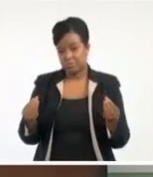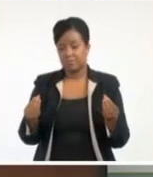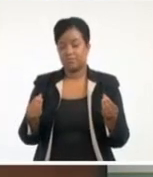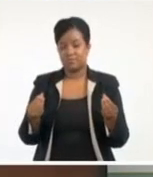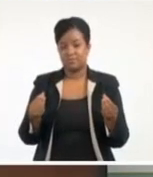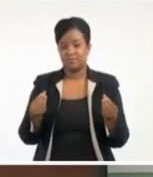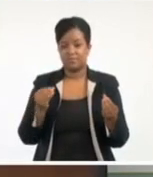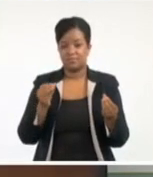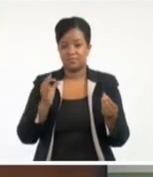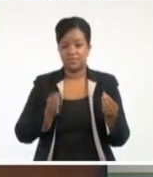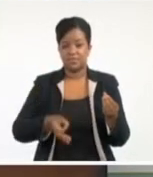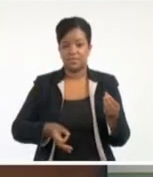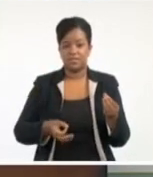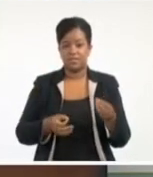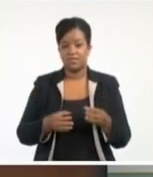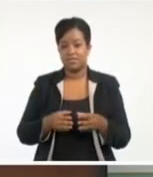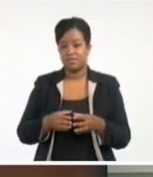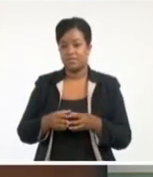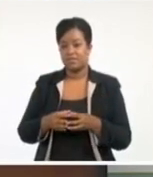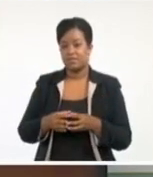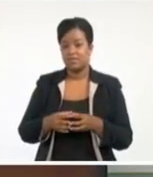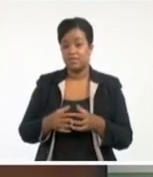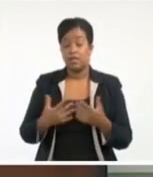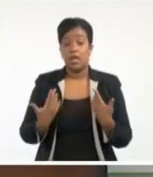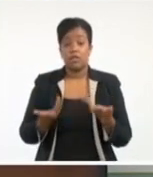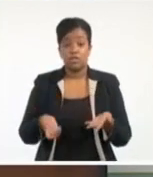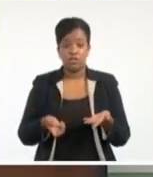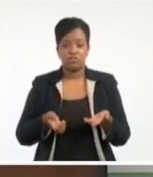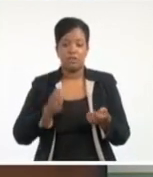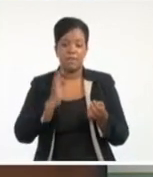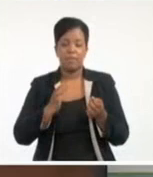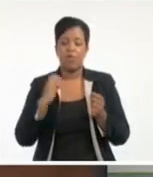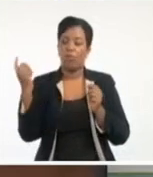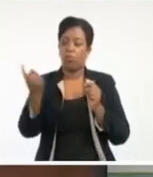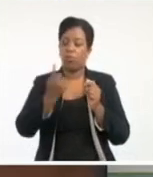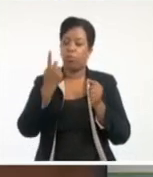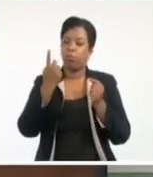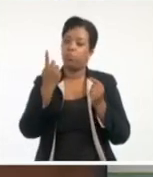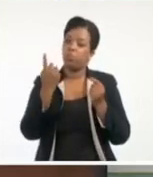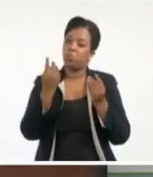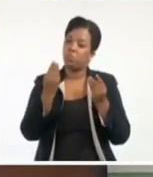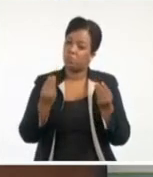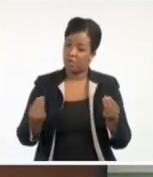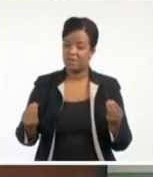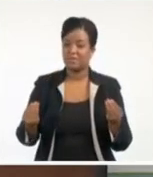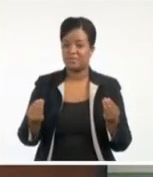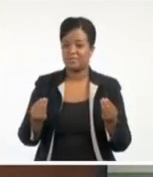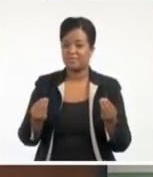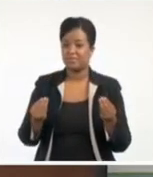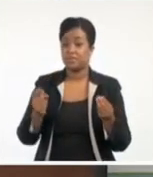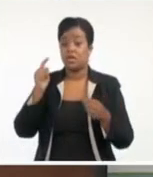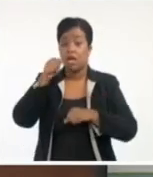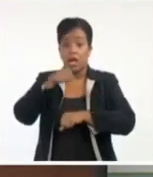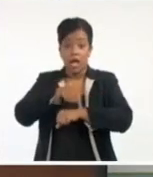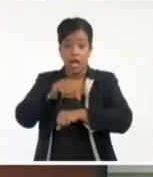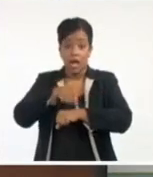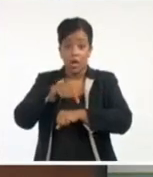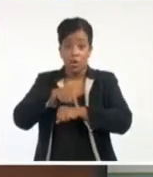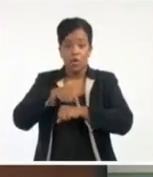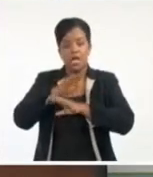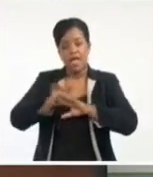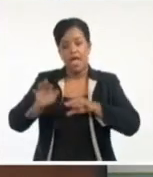desacopla, y entonces el ciclón se debilita. Llegó ahora a tormenta tropical.